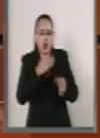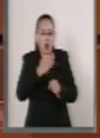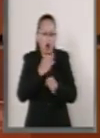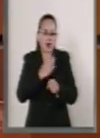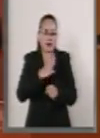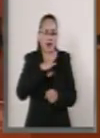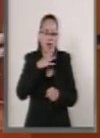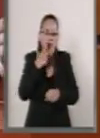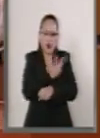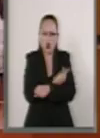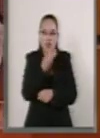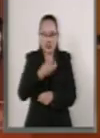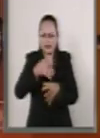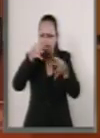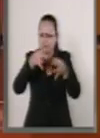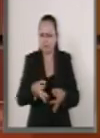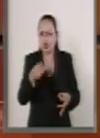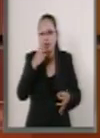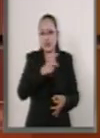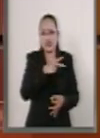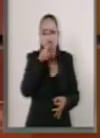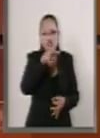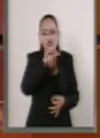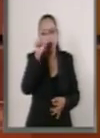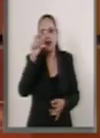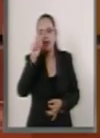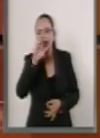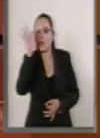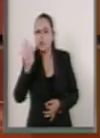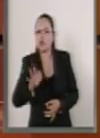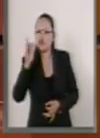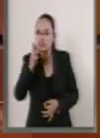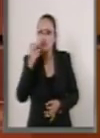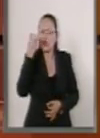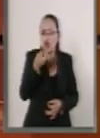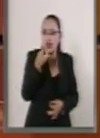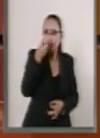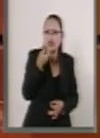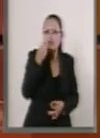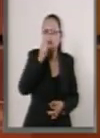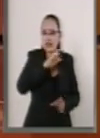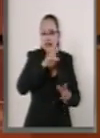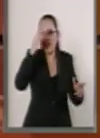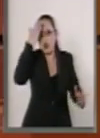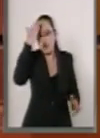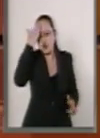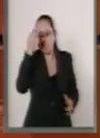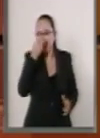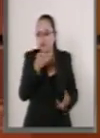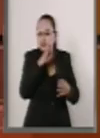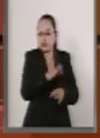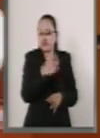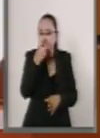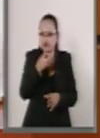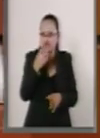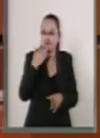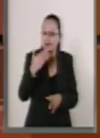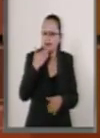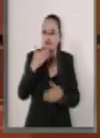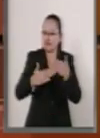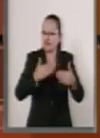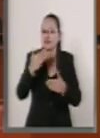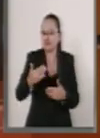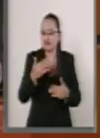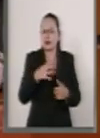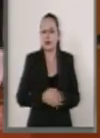son netos del 18 al 30% es decir cuenta con un amplio reconocimiento de su rentabilidad